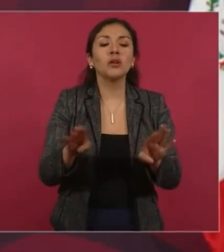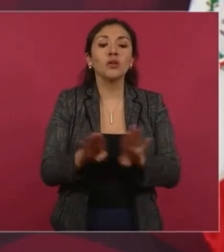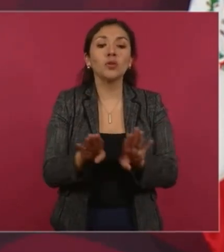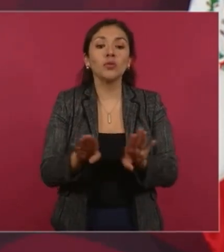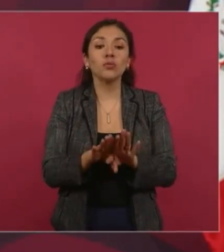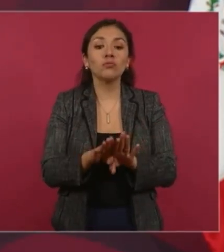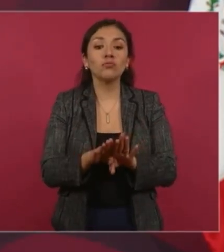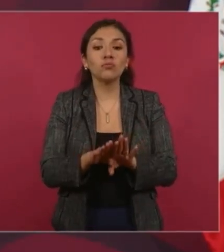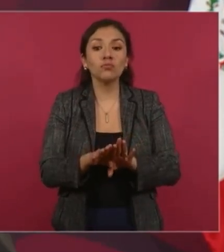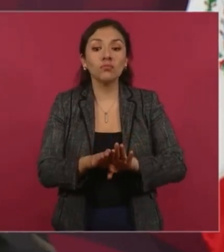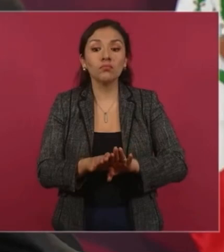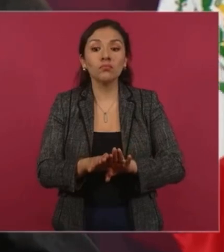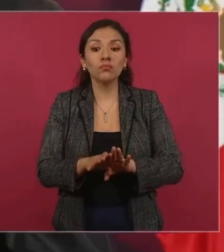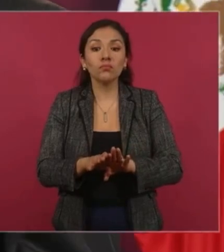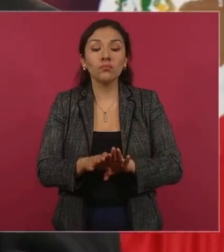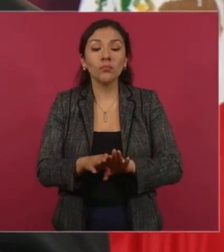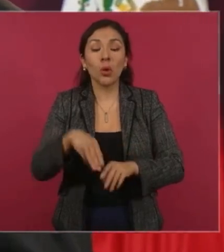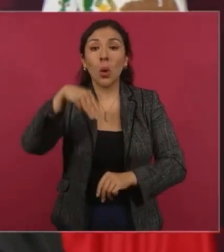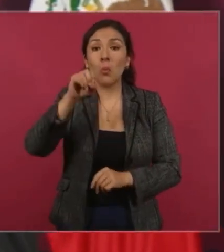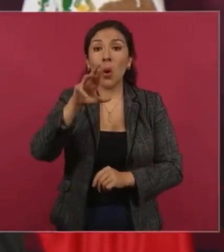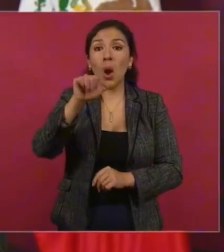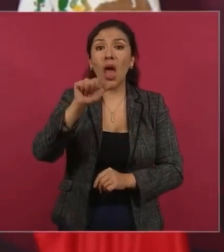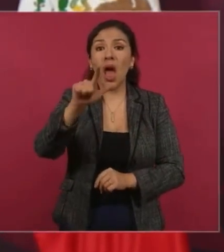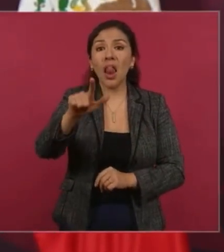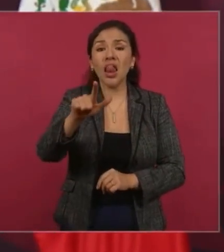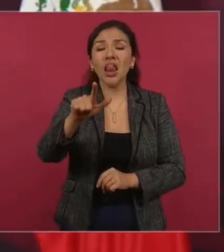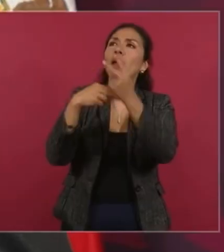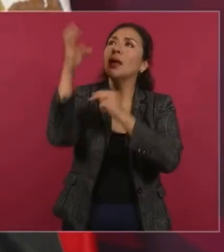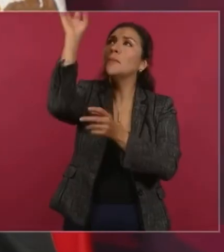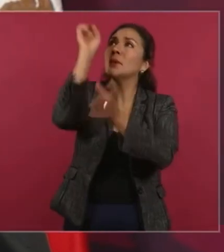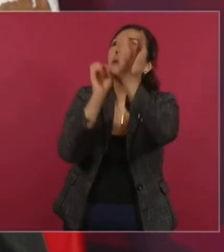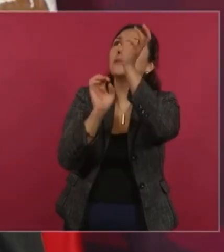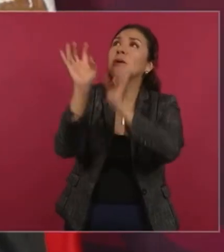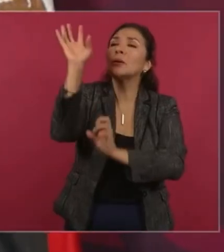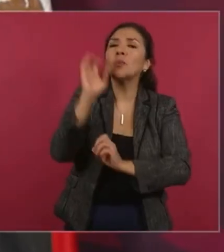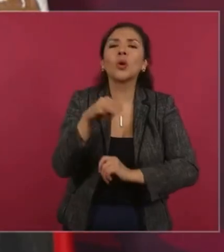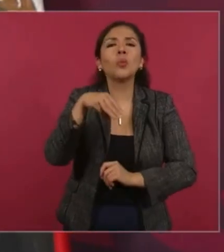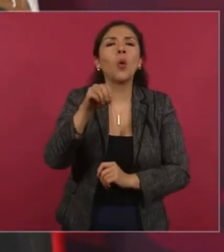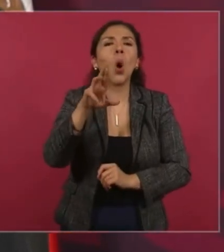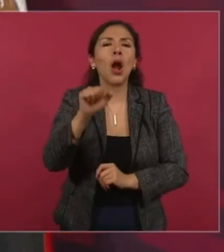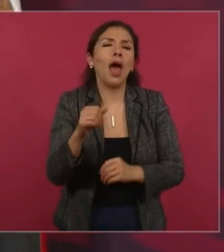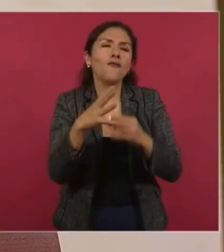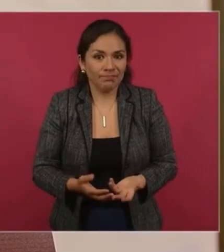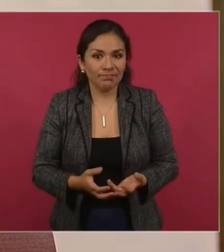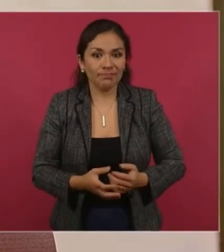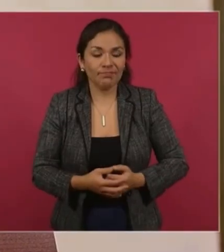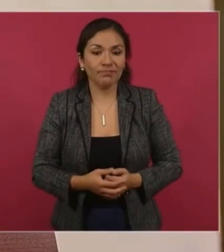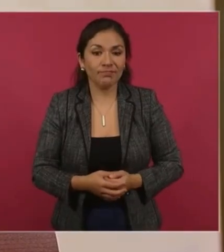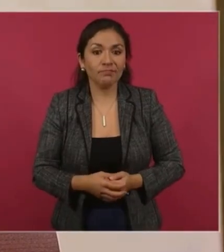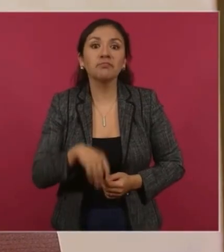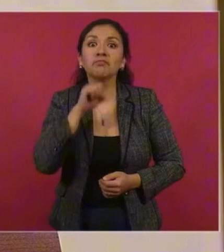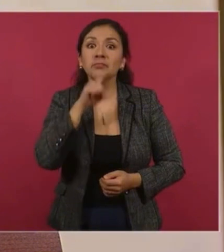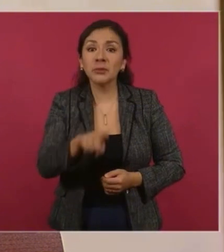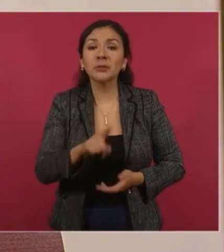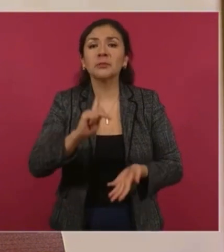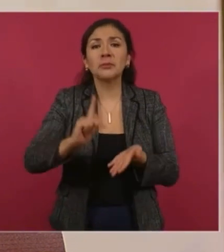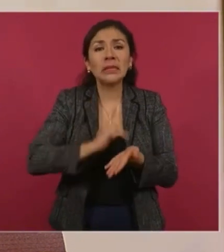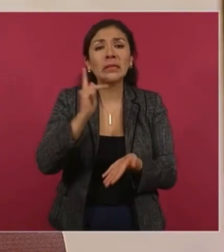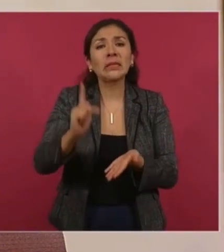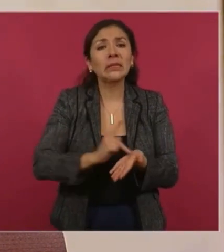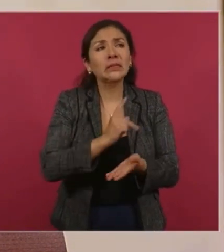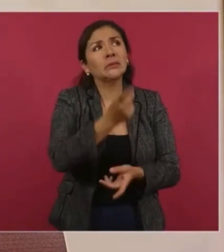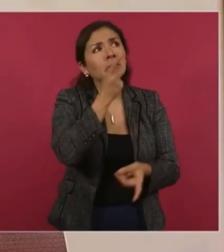la morela era un árbol que daba moras? ¿Cuánto intentaron hacernos creer